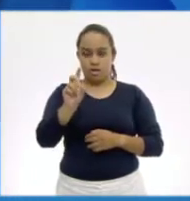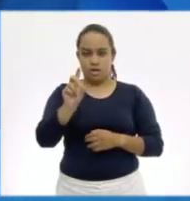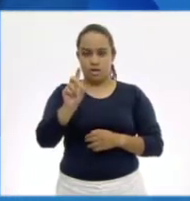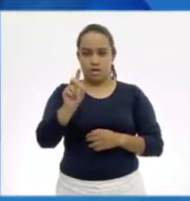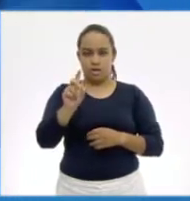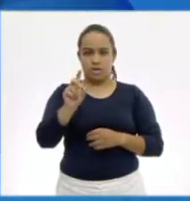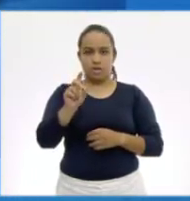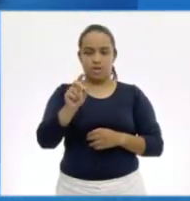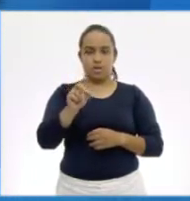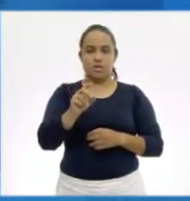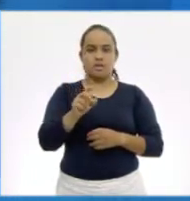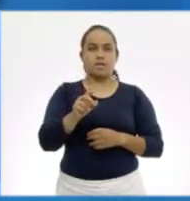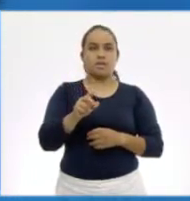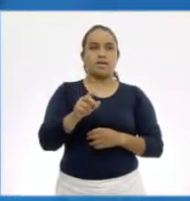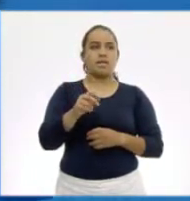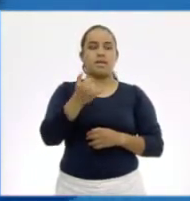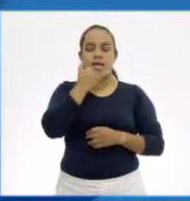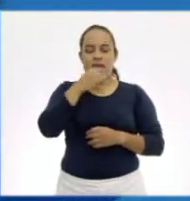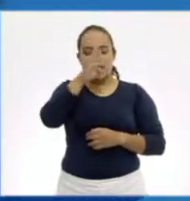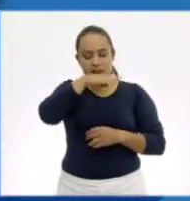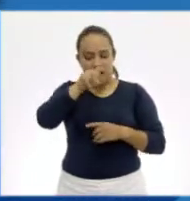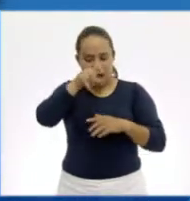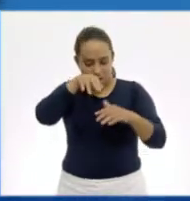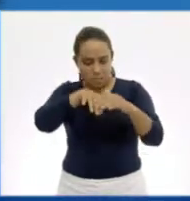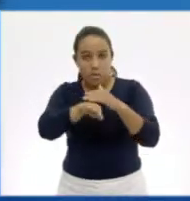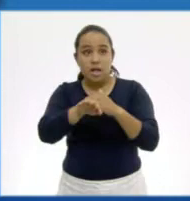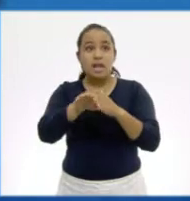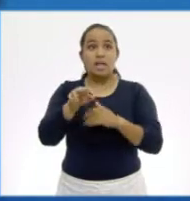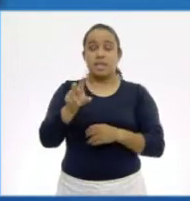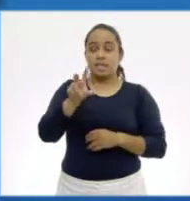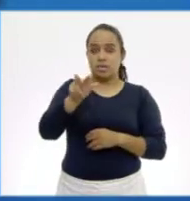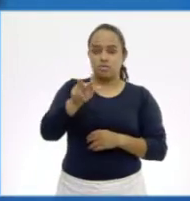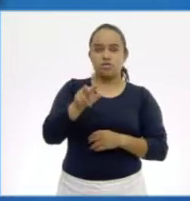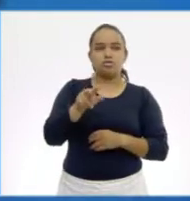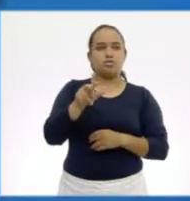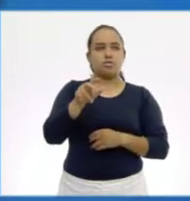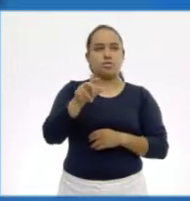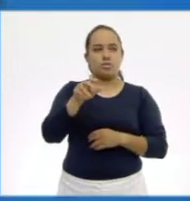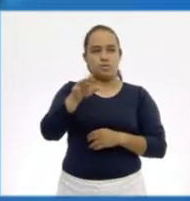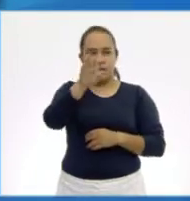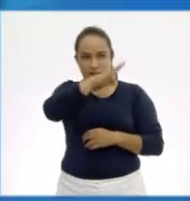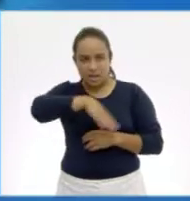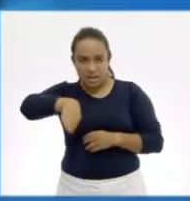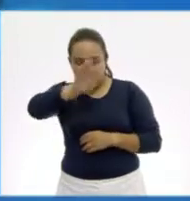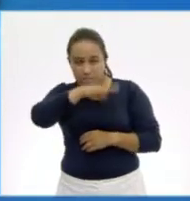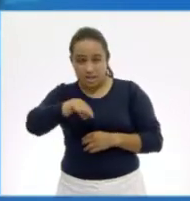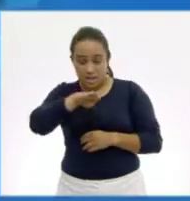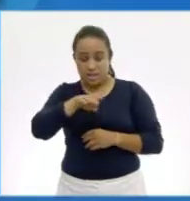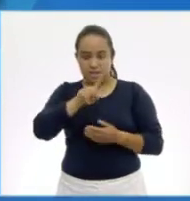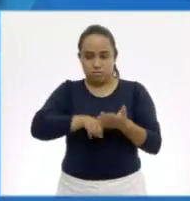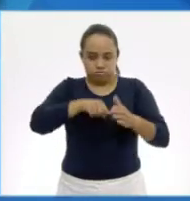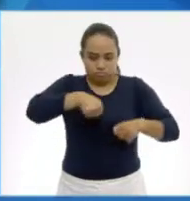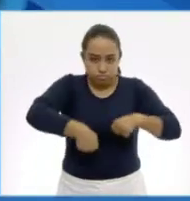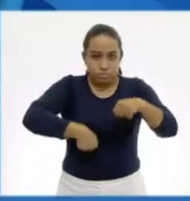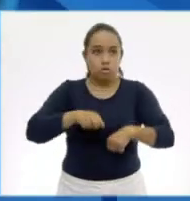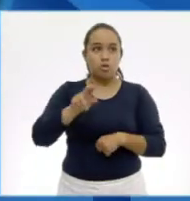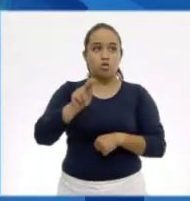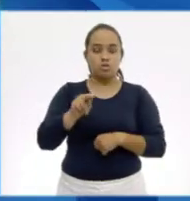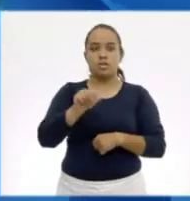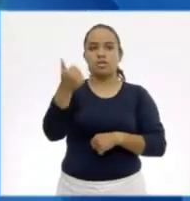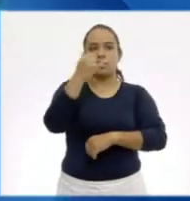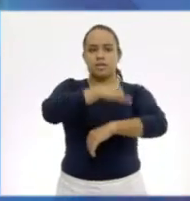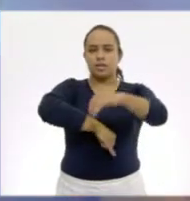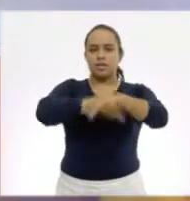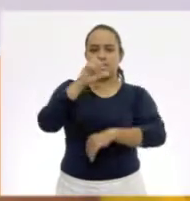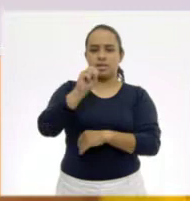El elefante marino, El elefante marino, 18. Y el elefante terrestre, 80. Y la ballena boreal, 65. Yo digo